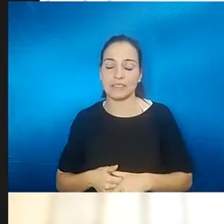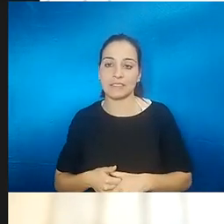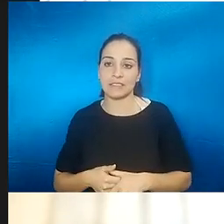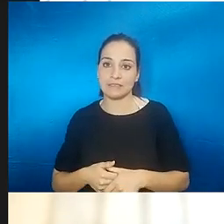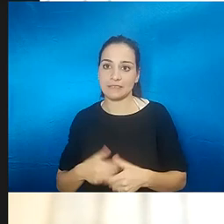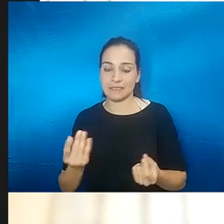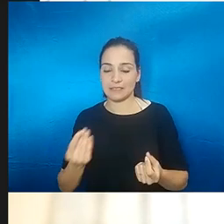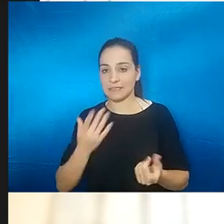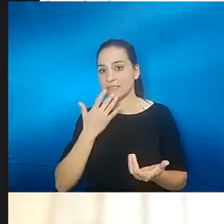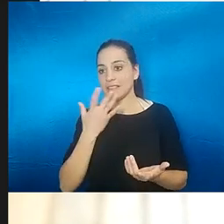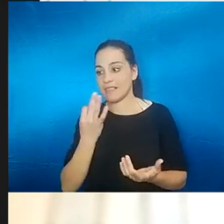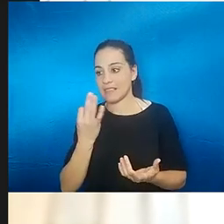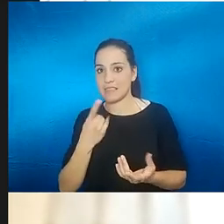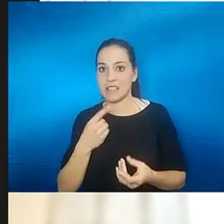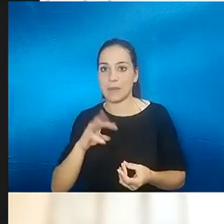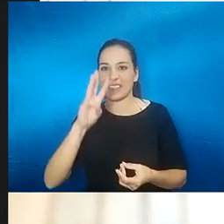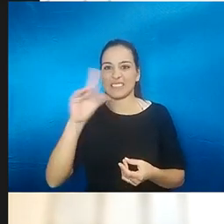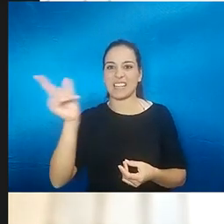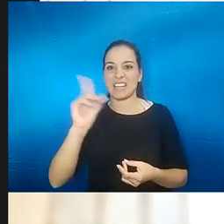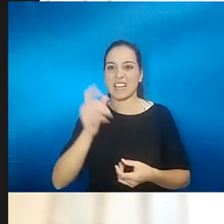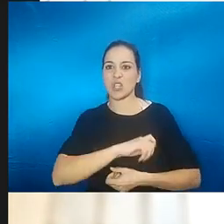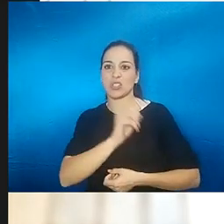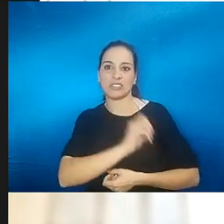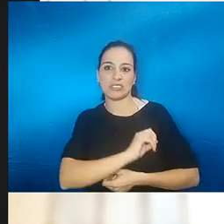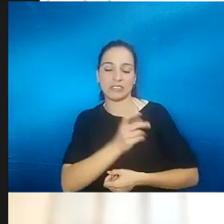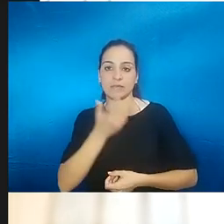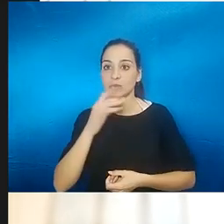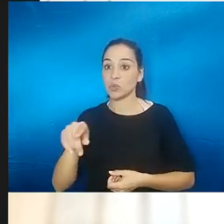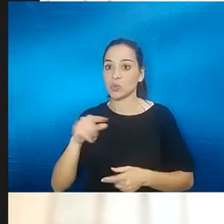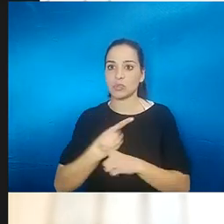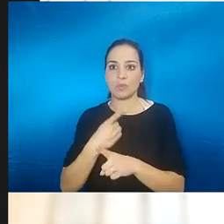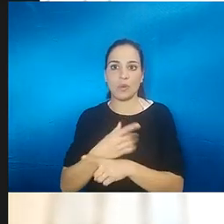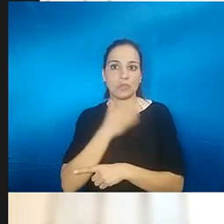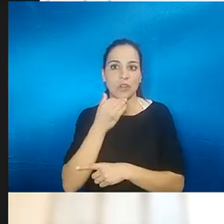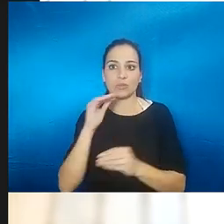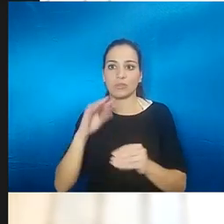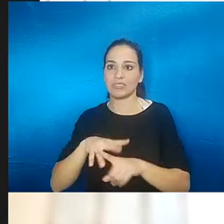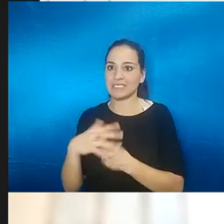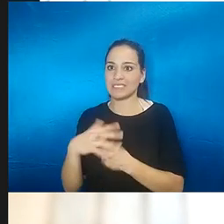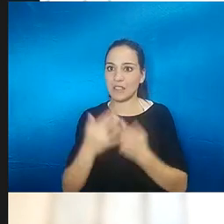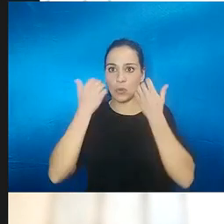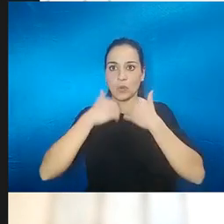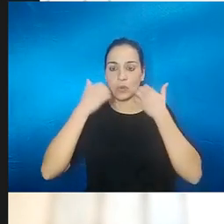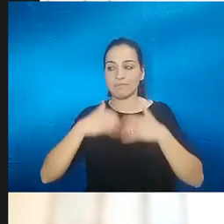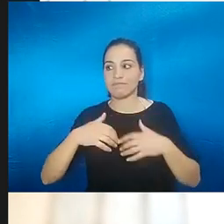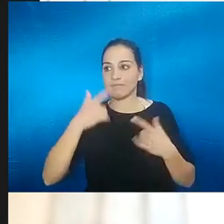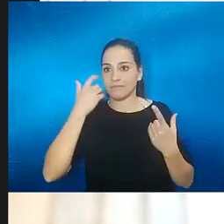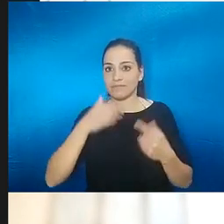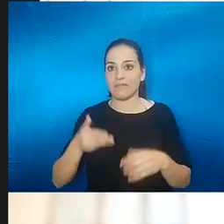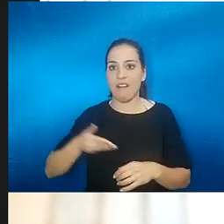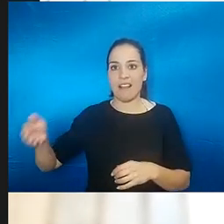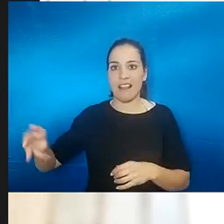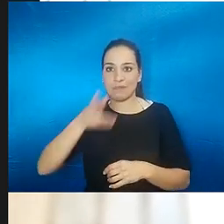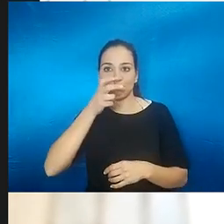echarte tres litros de desodorante pero si estás nervioso por algo que sientas que estás sudando no sabes si tu compañero de al lado